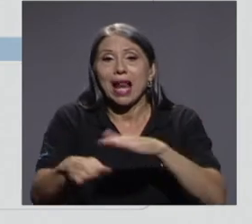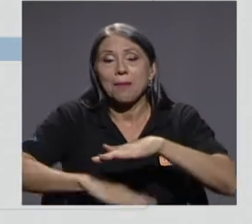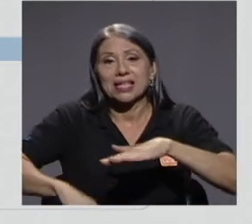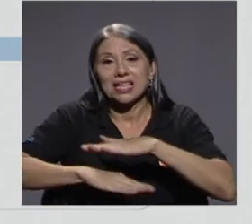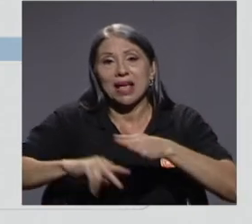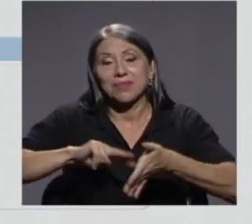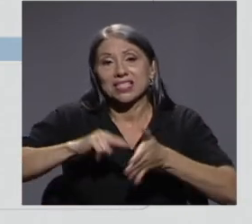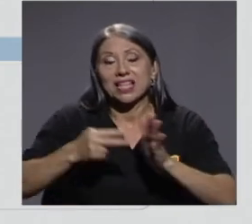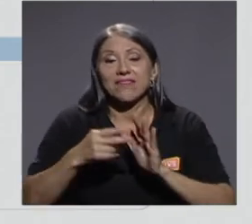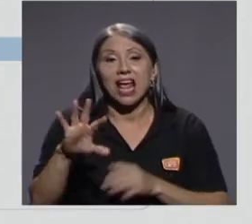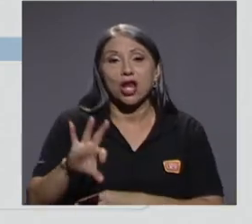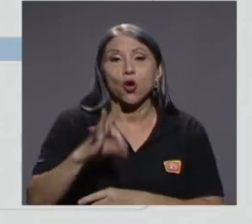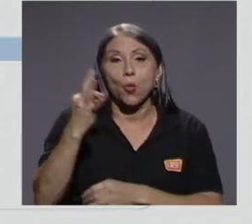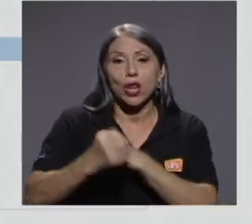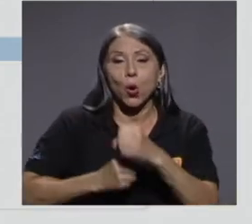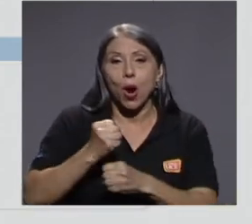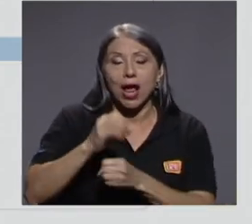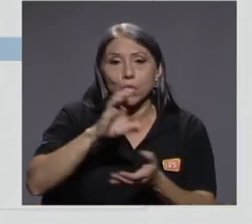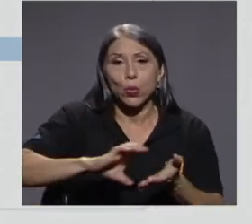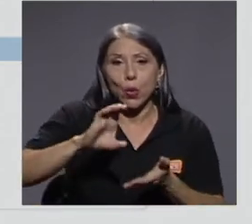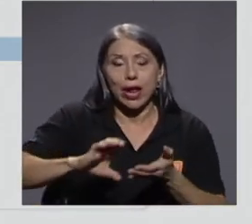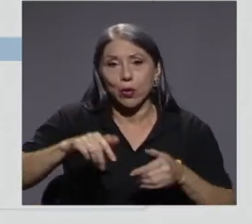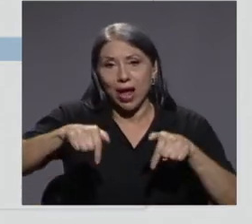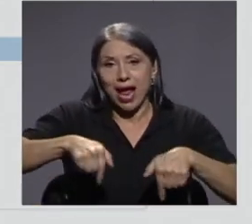hasta noveno año en nuestro país.